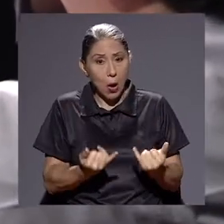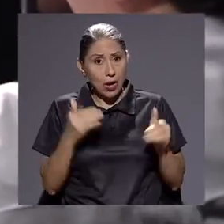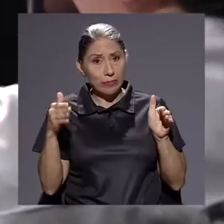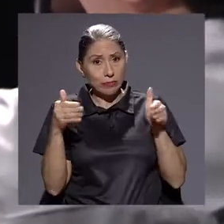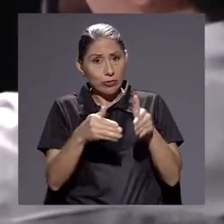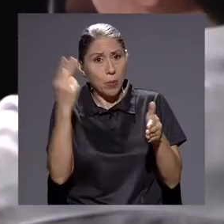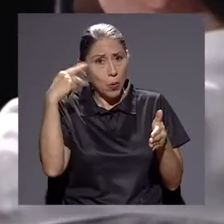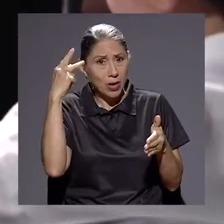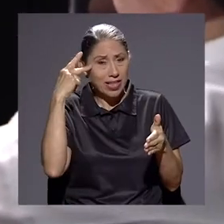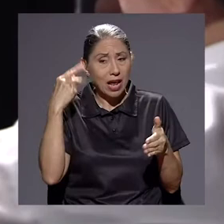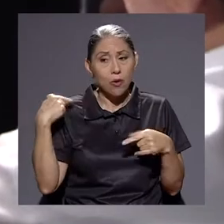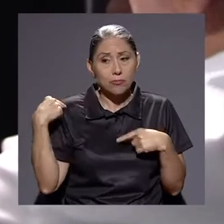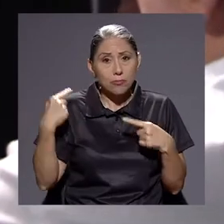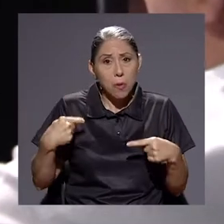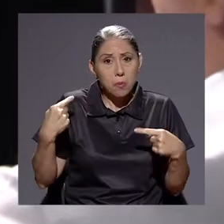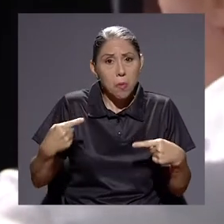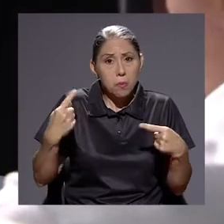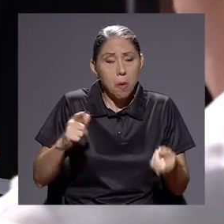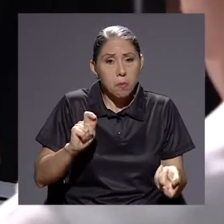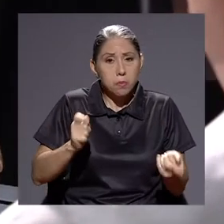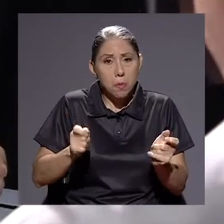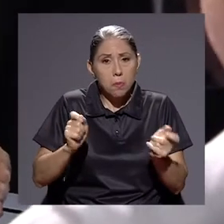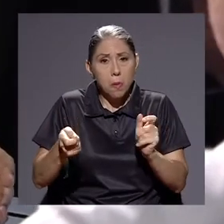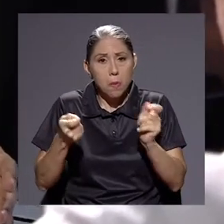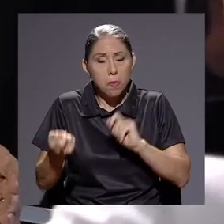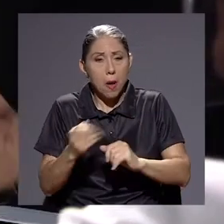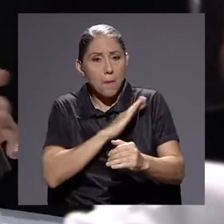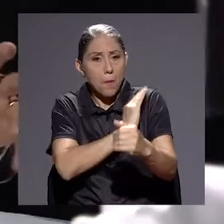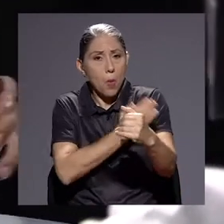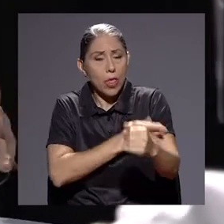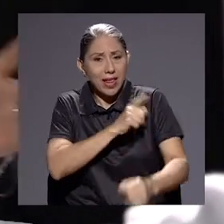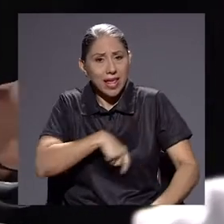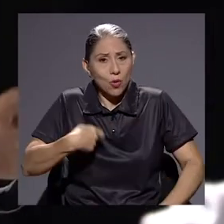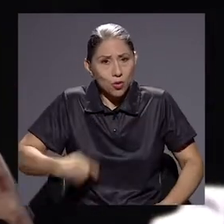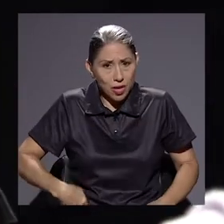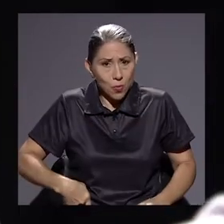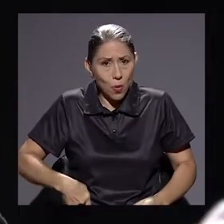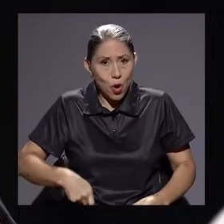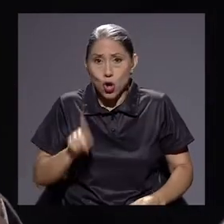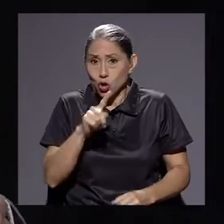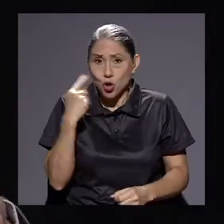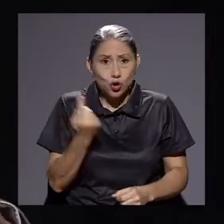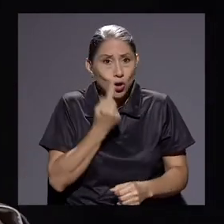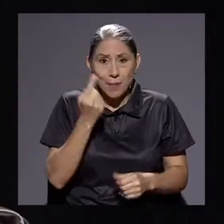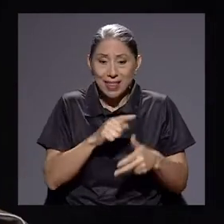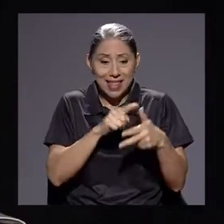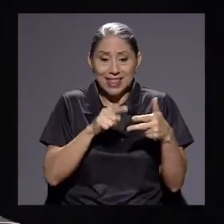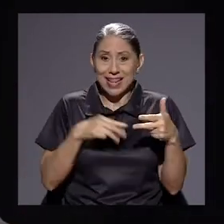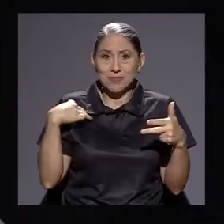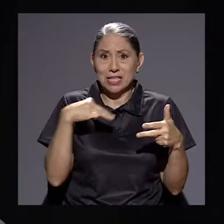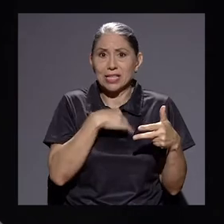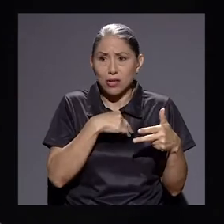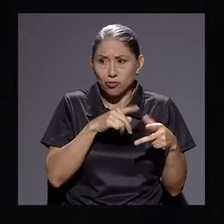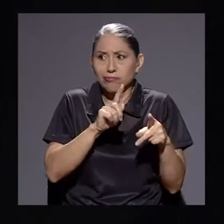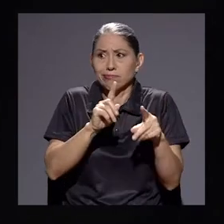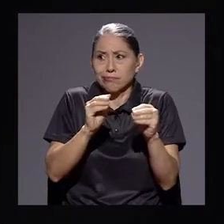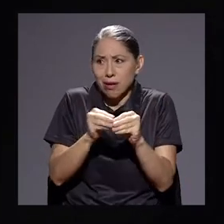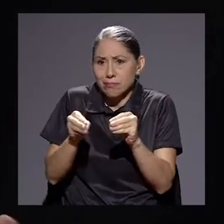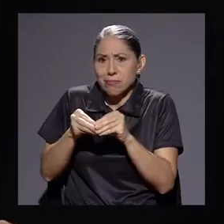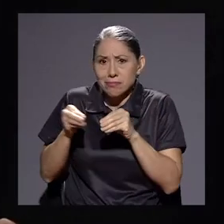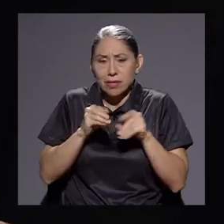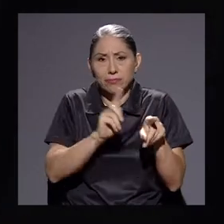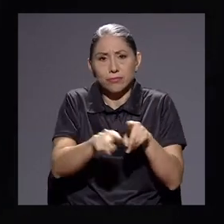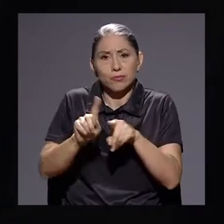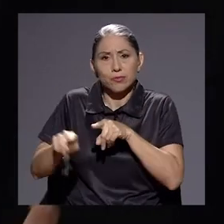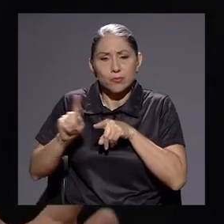que darse cuenta con tantos cambios que se han venido dando en el Poder Ejecutivo, y que ha sido sistemático, no solamente esos tres ministerios. Entonces, tenemos un escenario